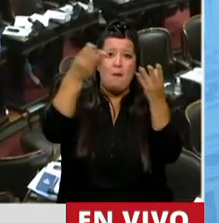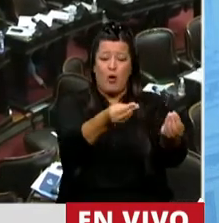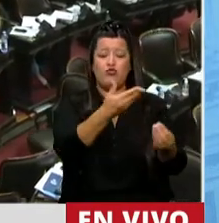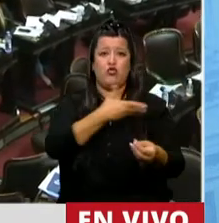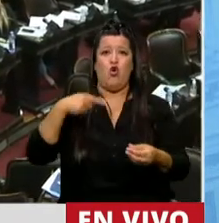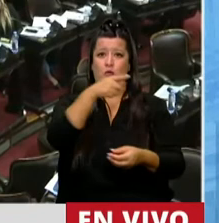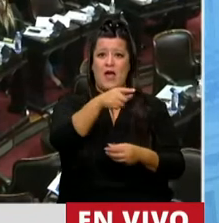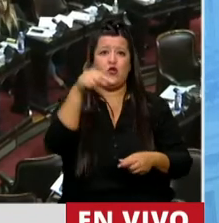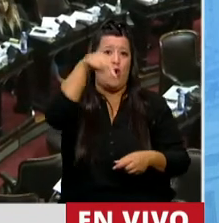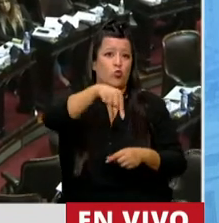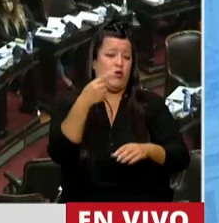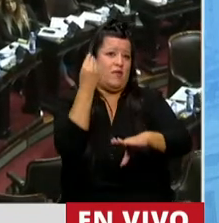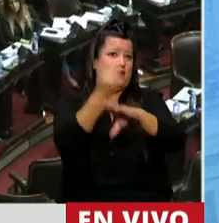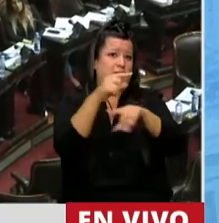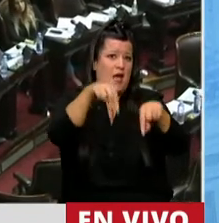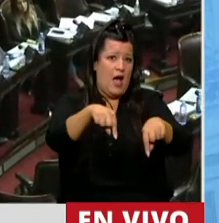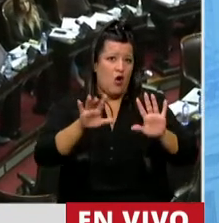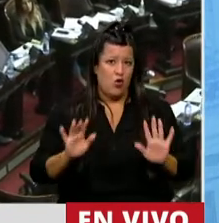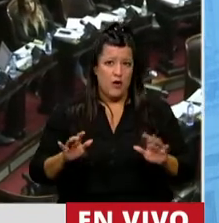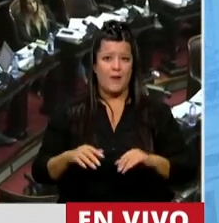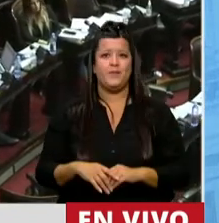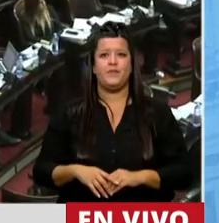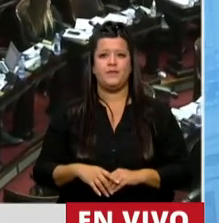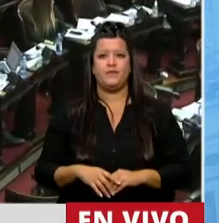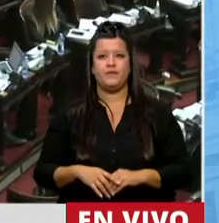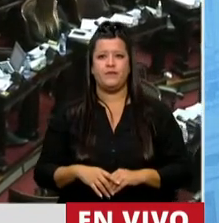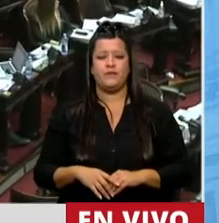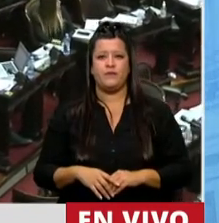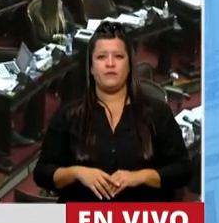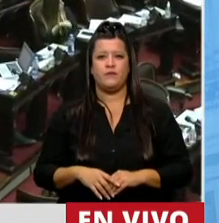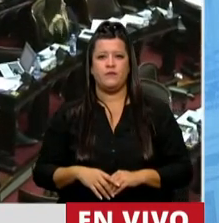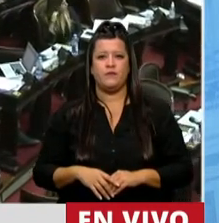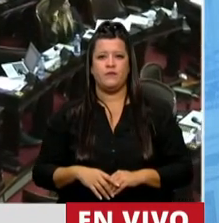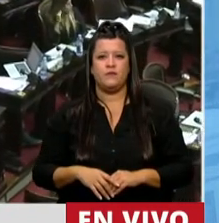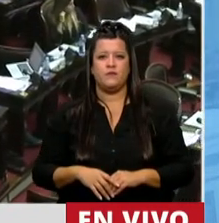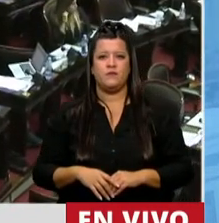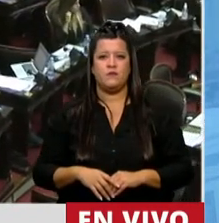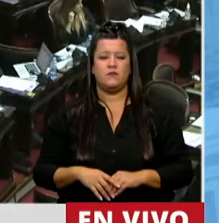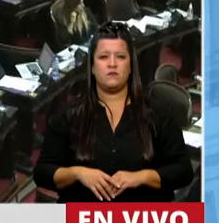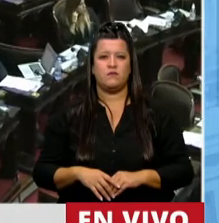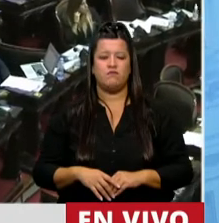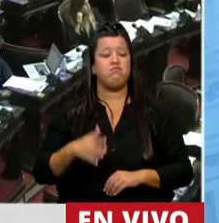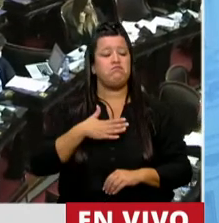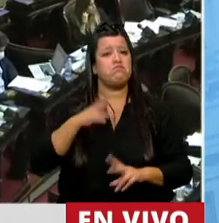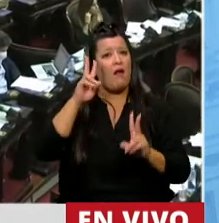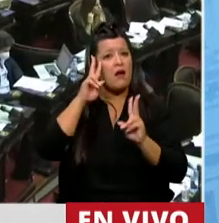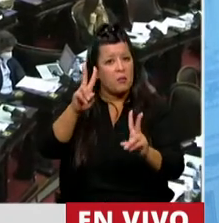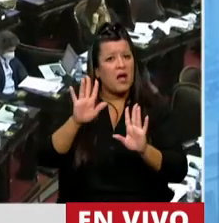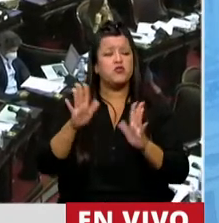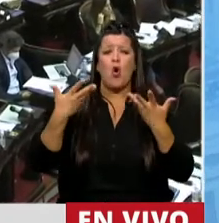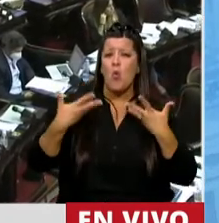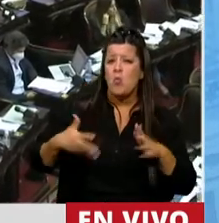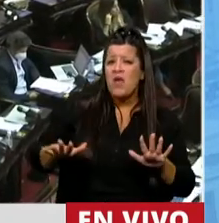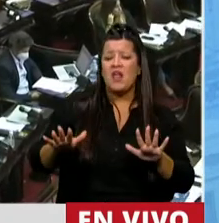gobierno que ustedes ejercen. y con todo respeto, con